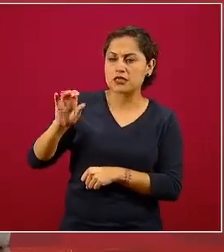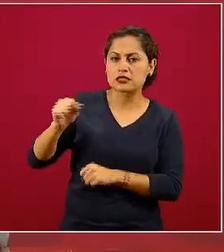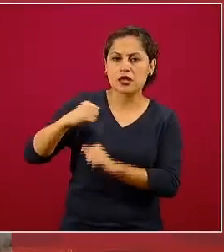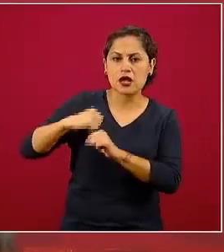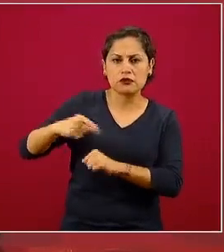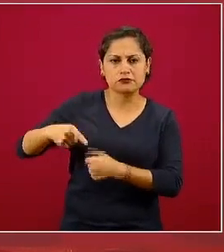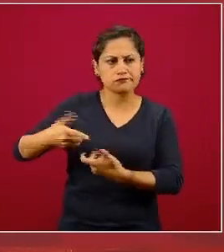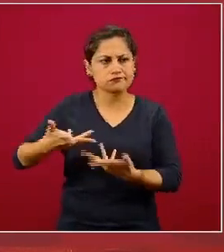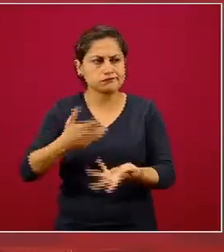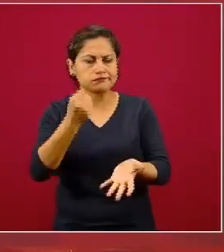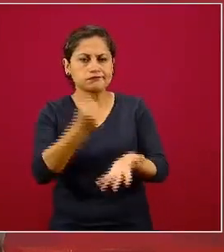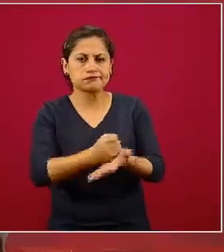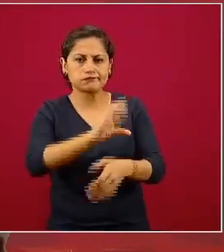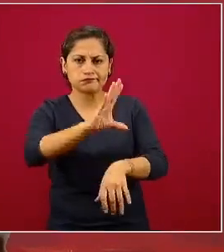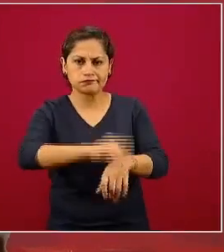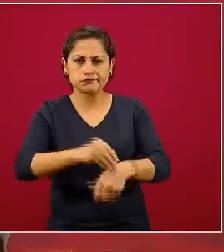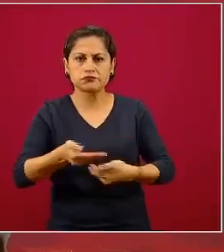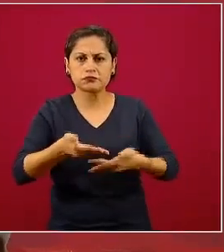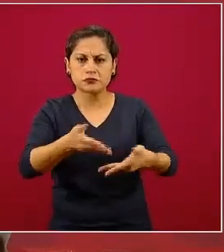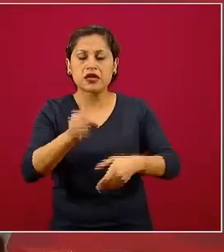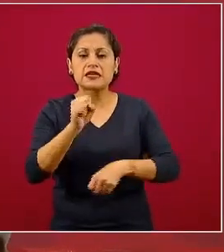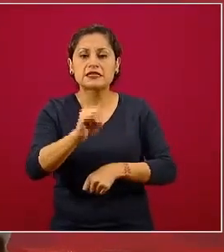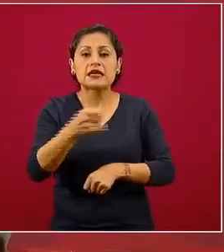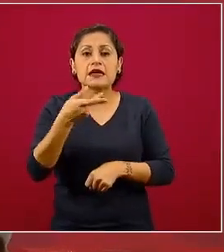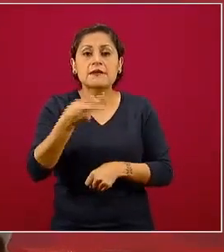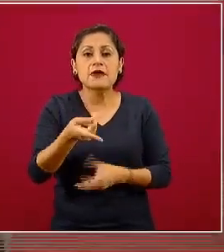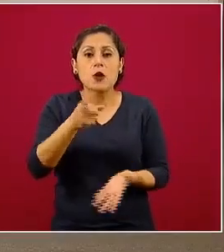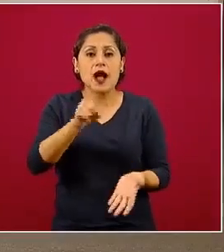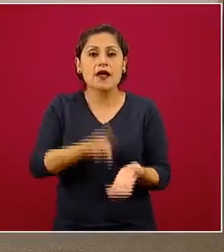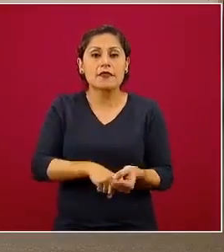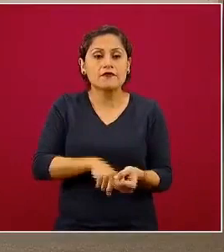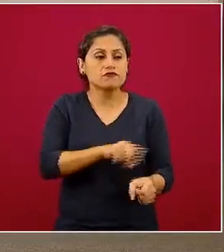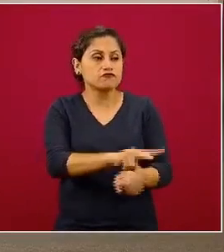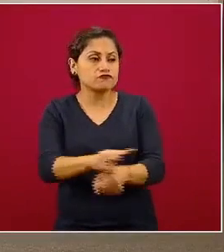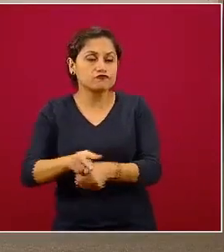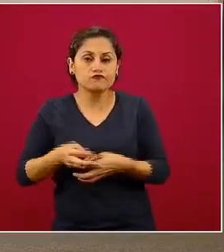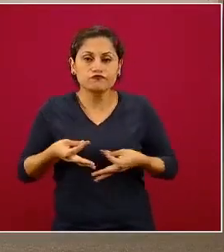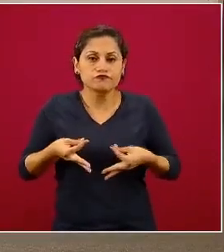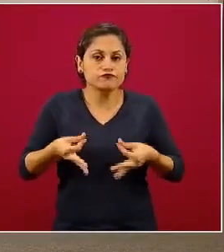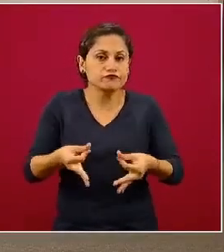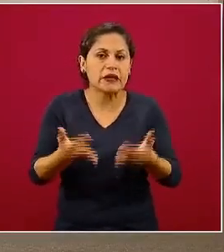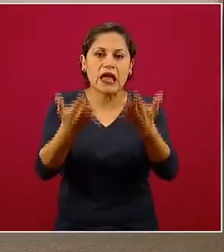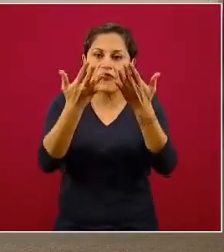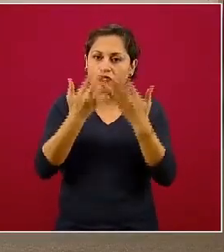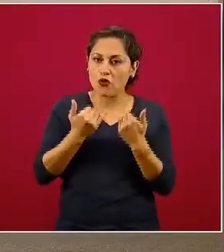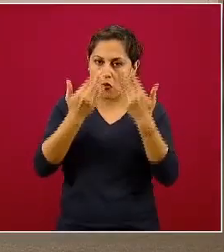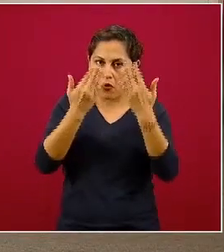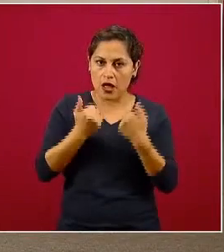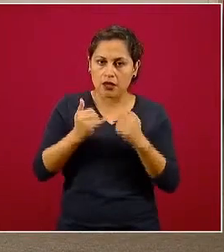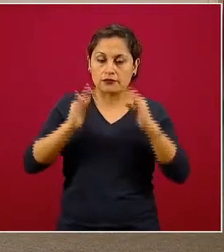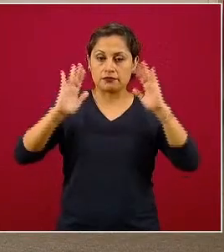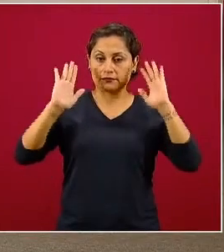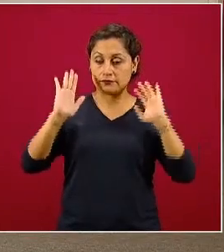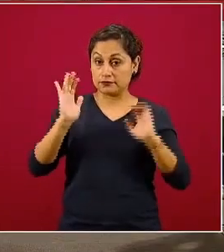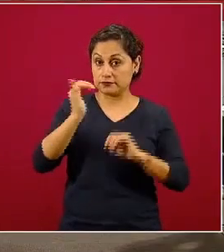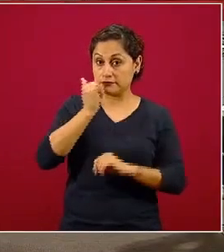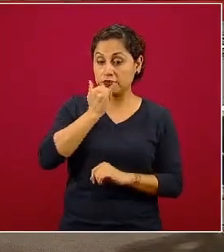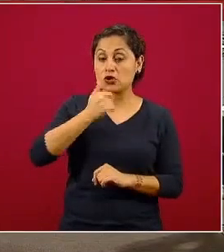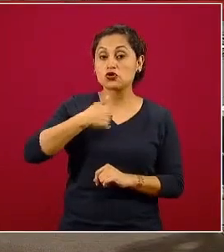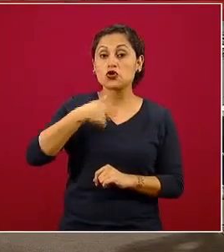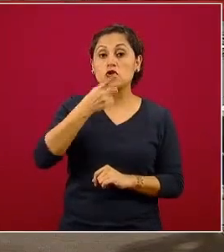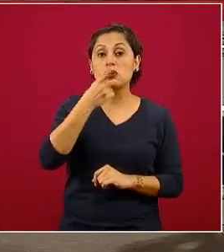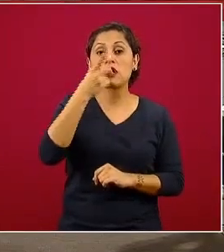mecanismo de garantía de calidad o no lo han tenido. No quiero decir que necesariamente la atención es mala o